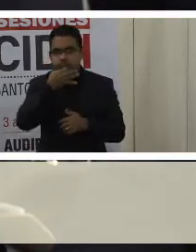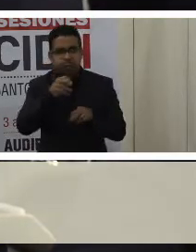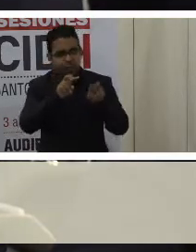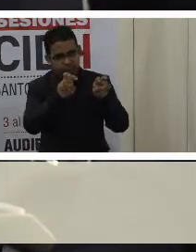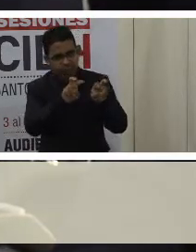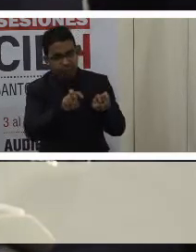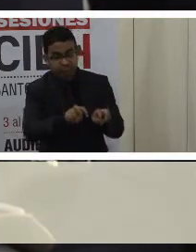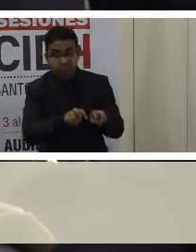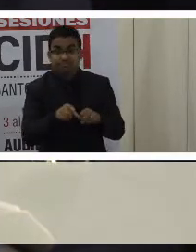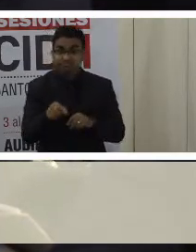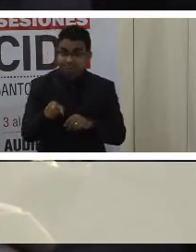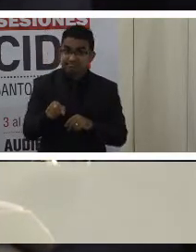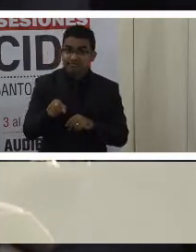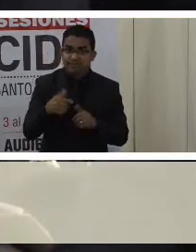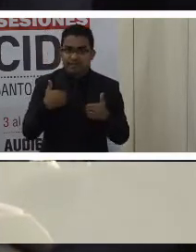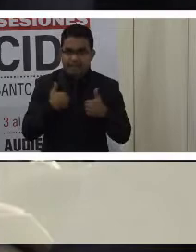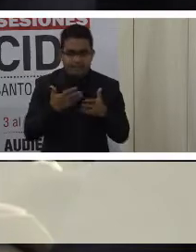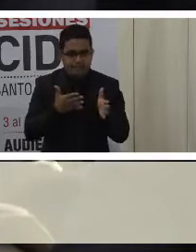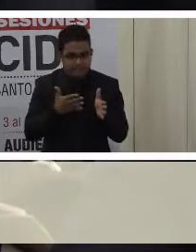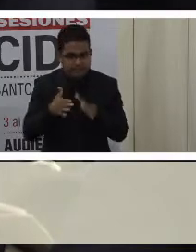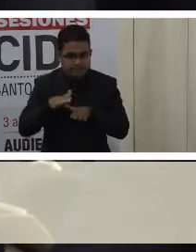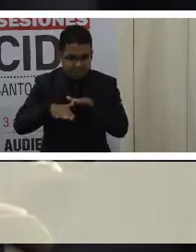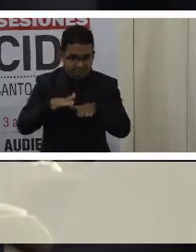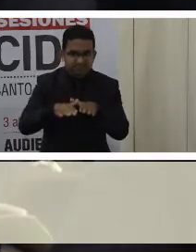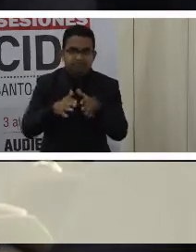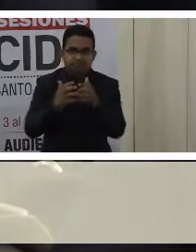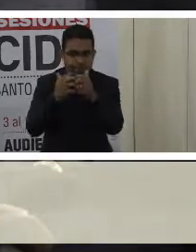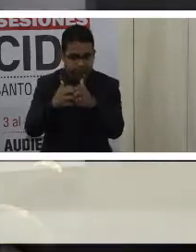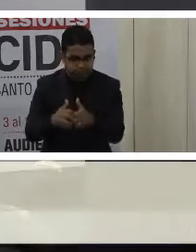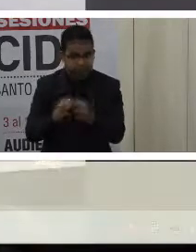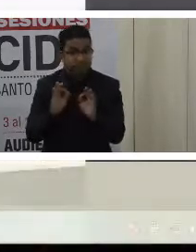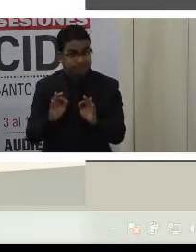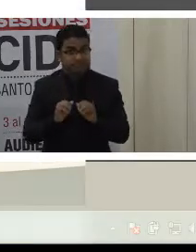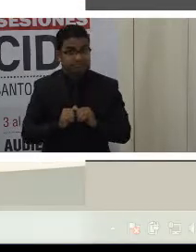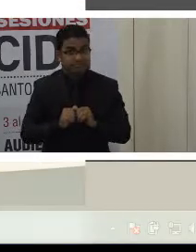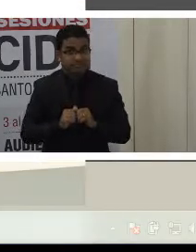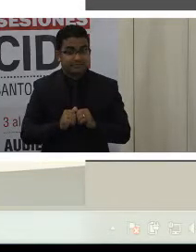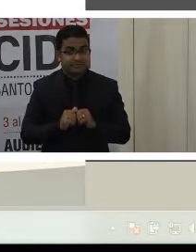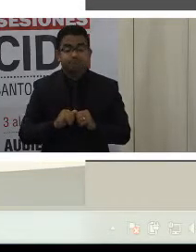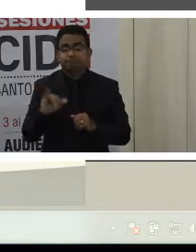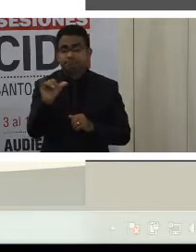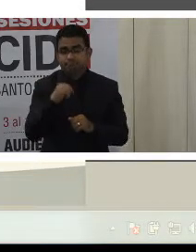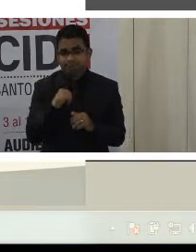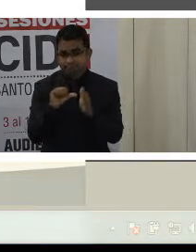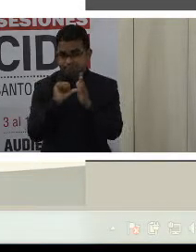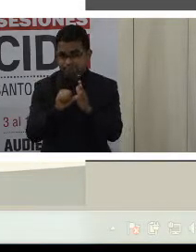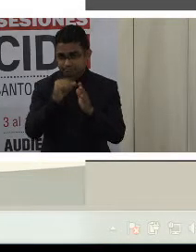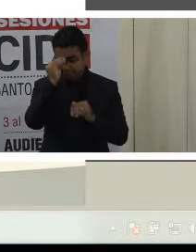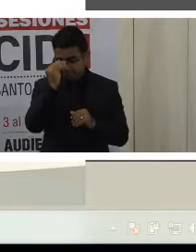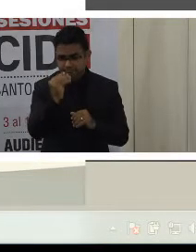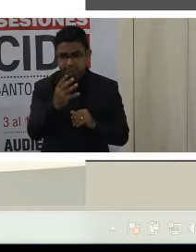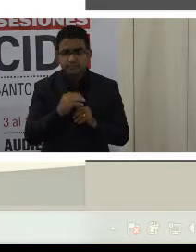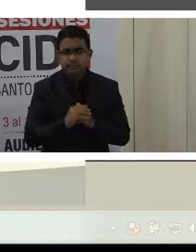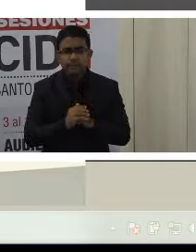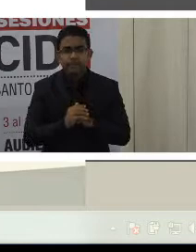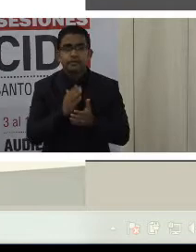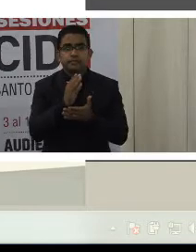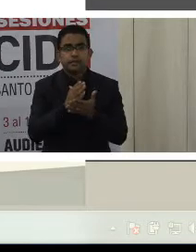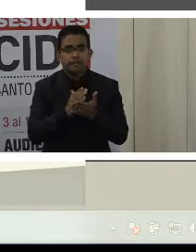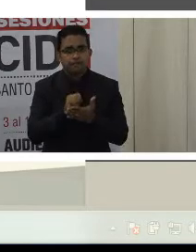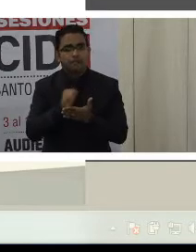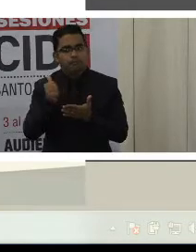normas y protocolos de atención. Quisiera destacar igualmente algunas medidas